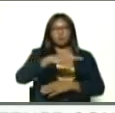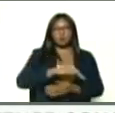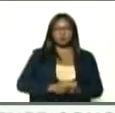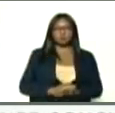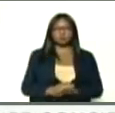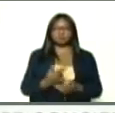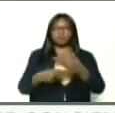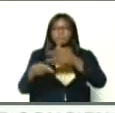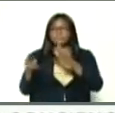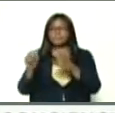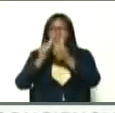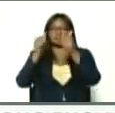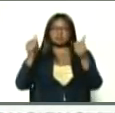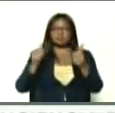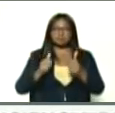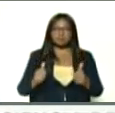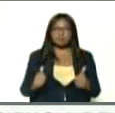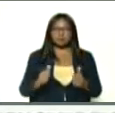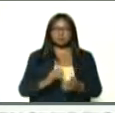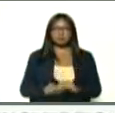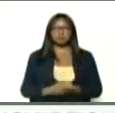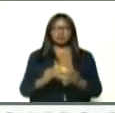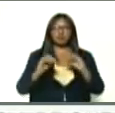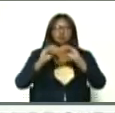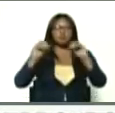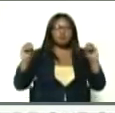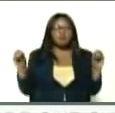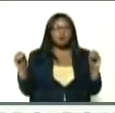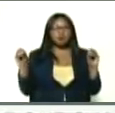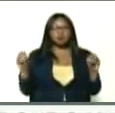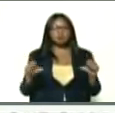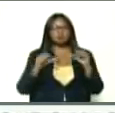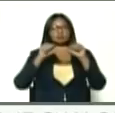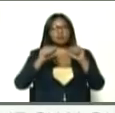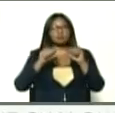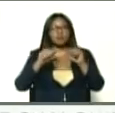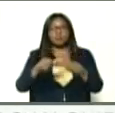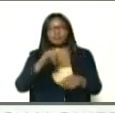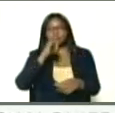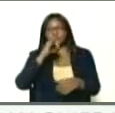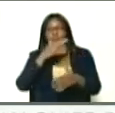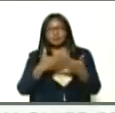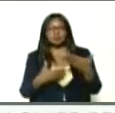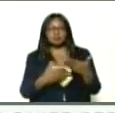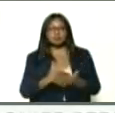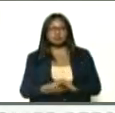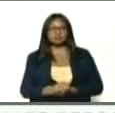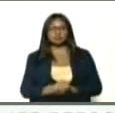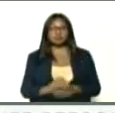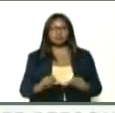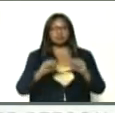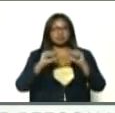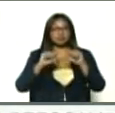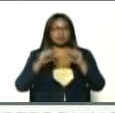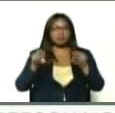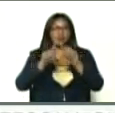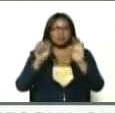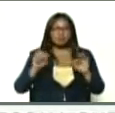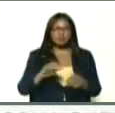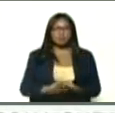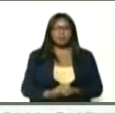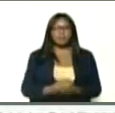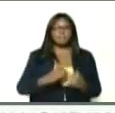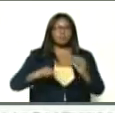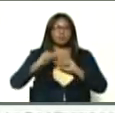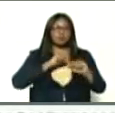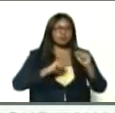que construir, el sistema, de consulta, permanente, de información, permanente, de movilización,